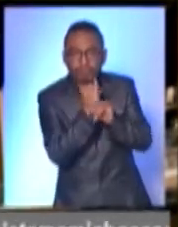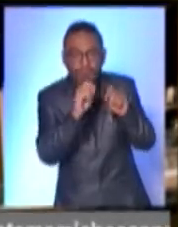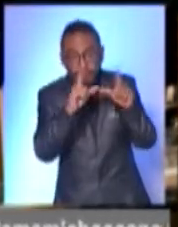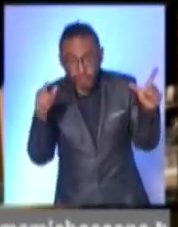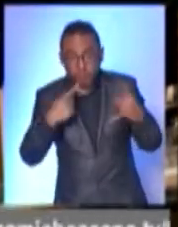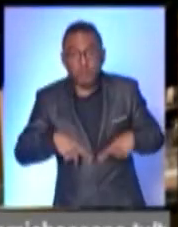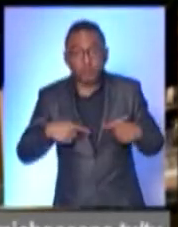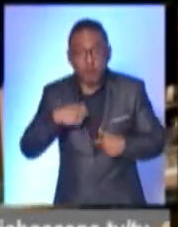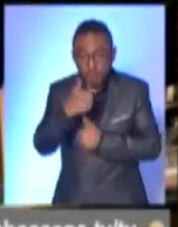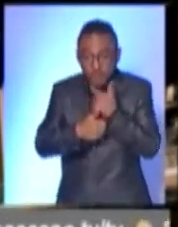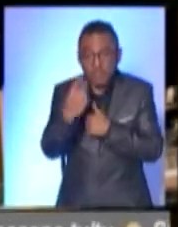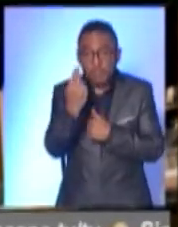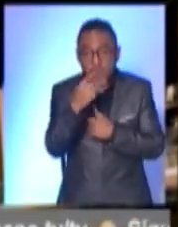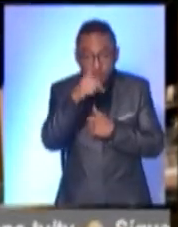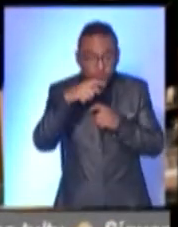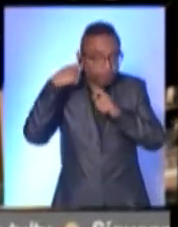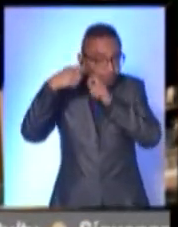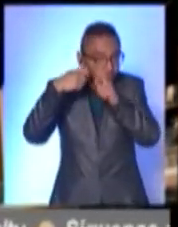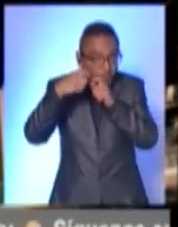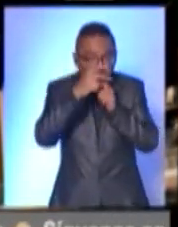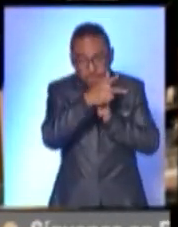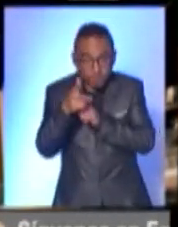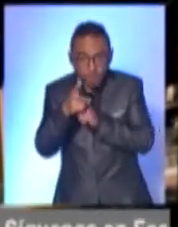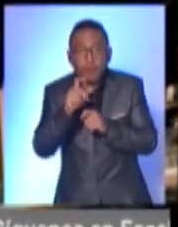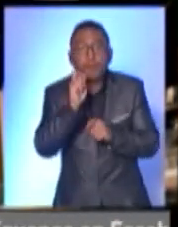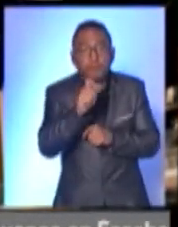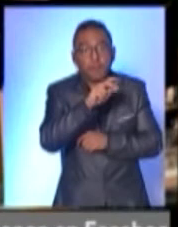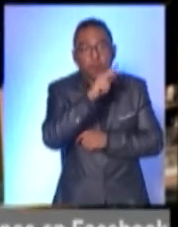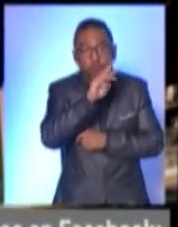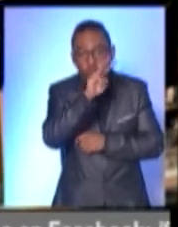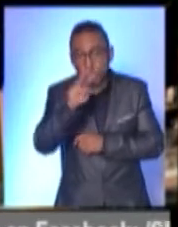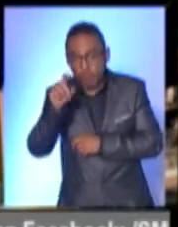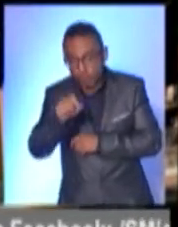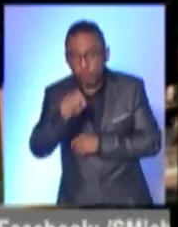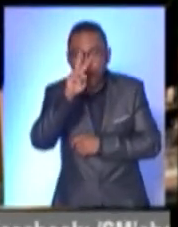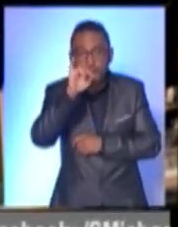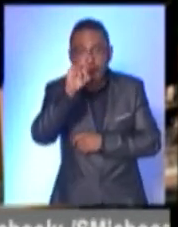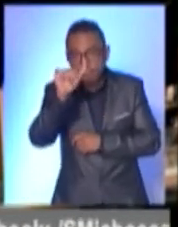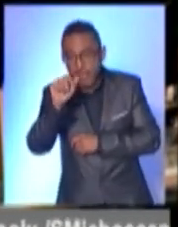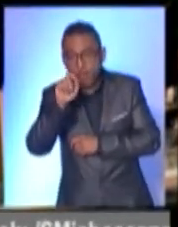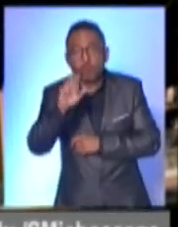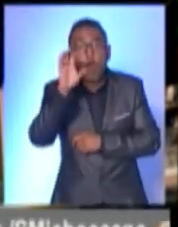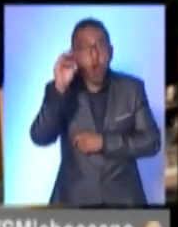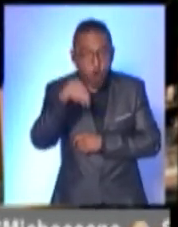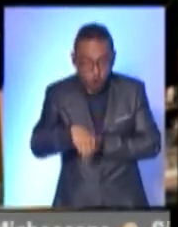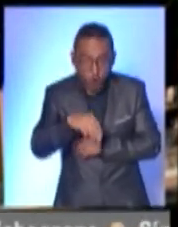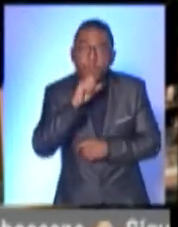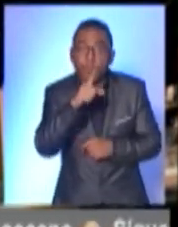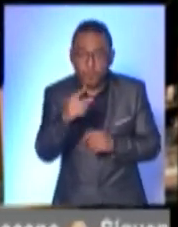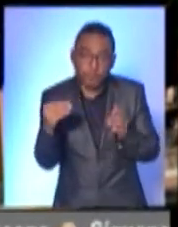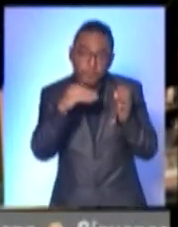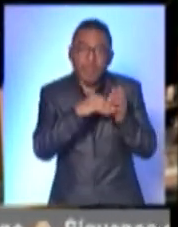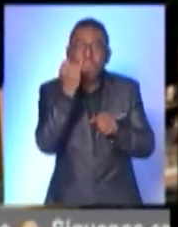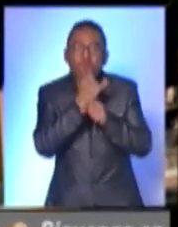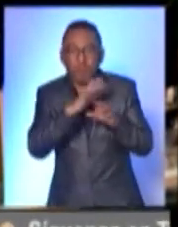deberá remitir su cortometraje a través de la siguiente plataforma, www.movibeta.com. Además, completar toda